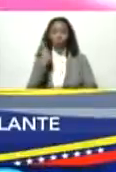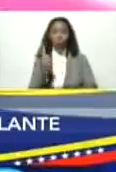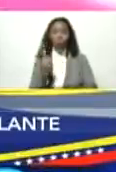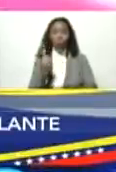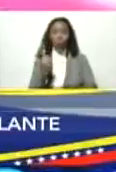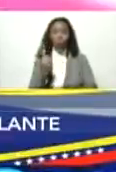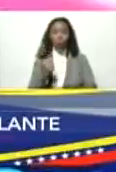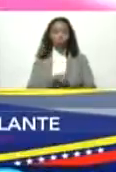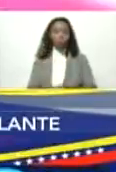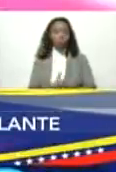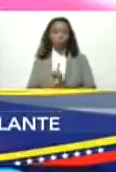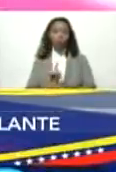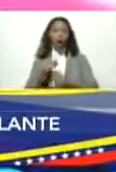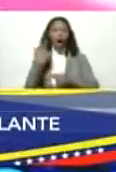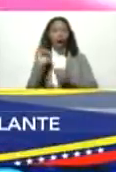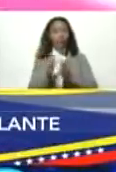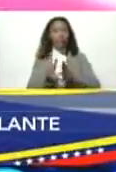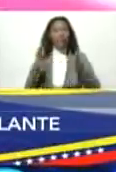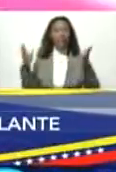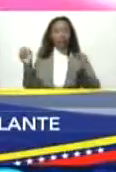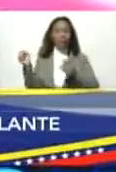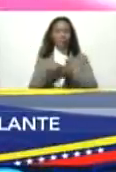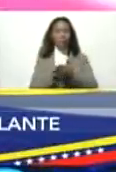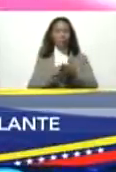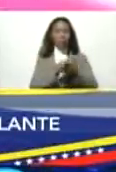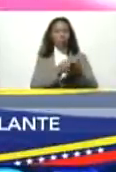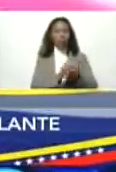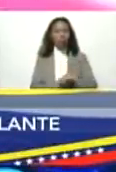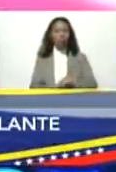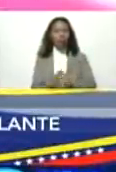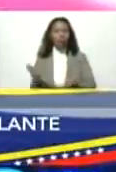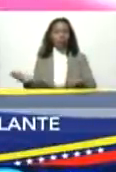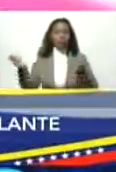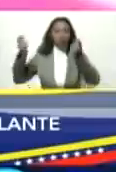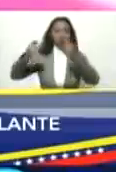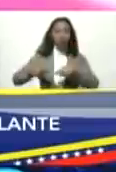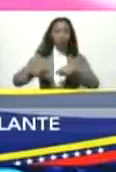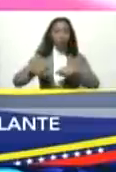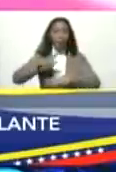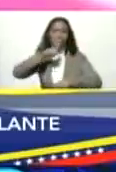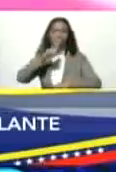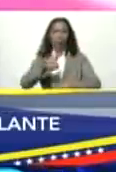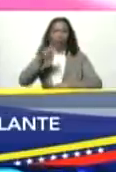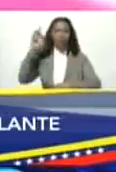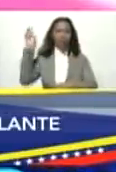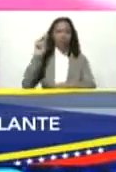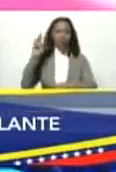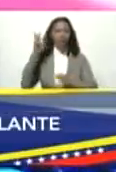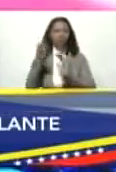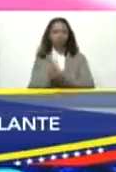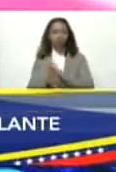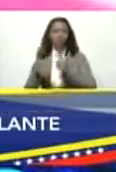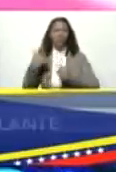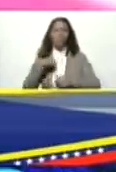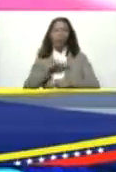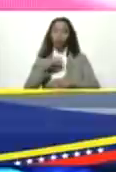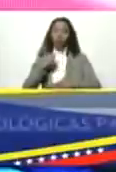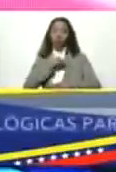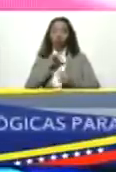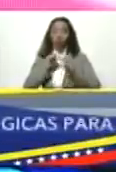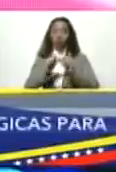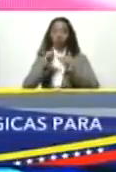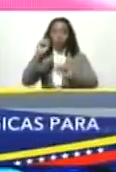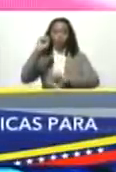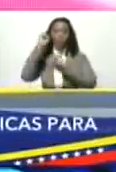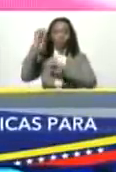hay una cantidad de saboteadores apostando al mal de Venezuela pero los vamos a seguir venciendo